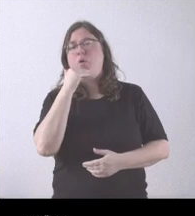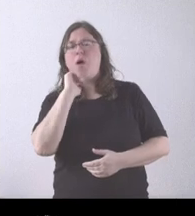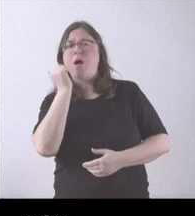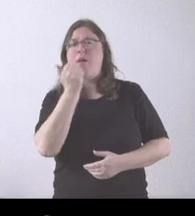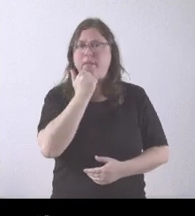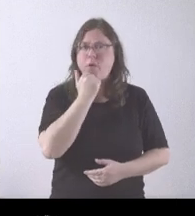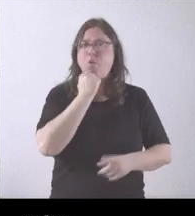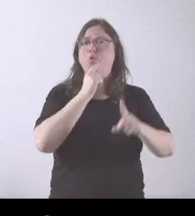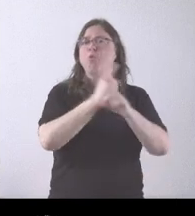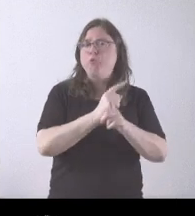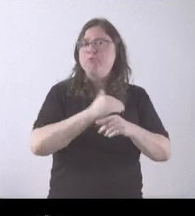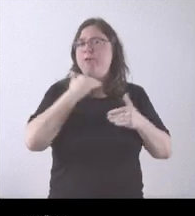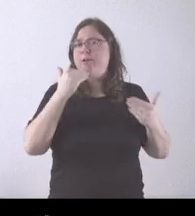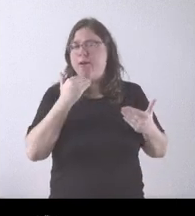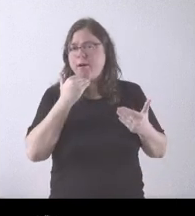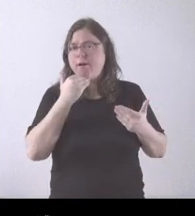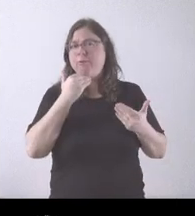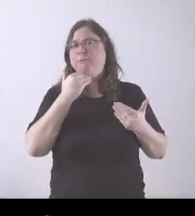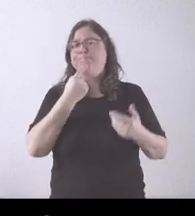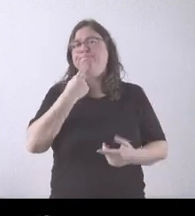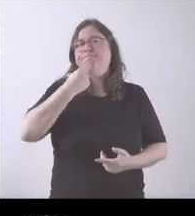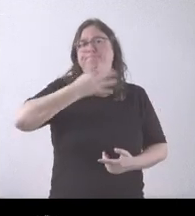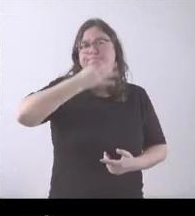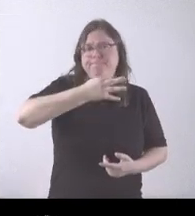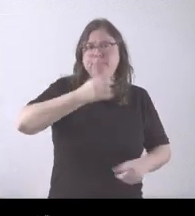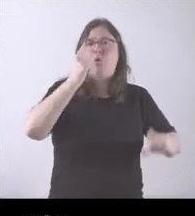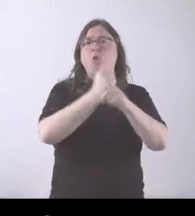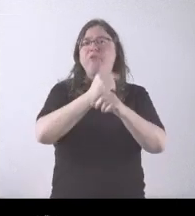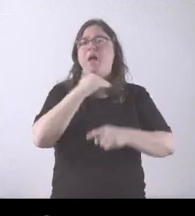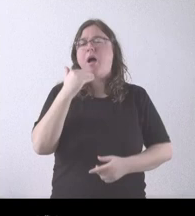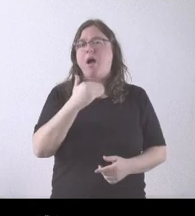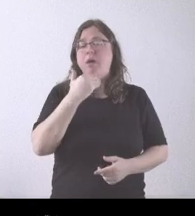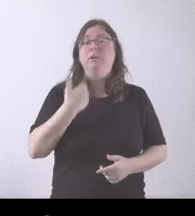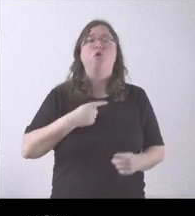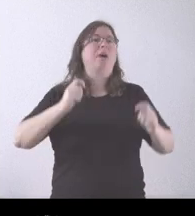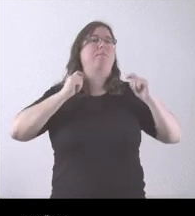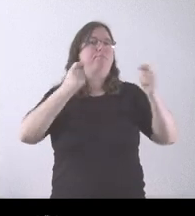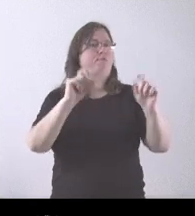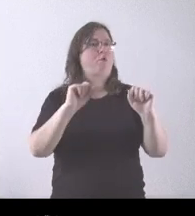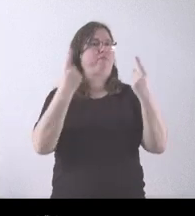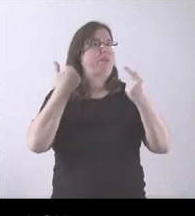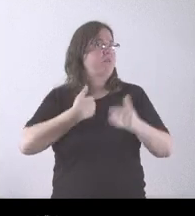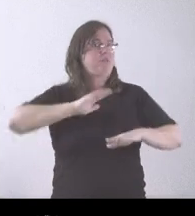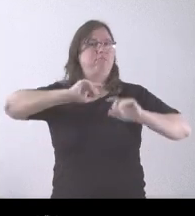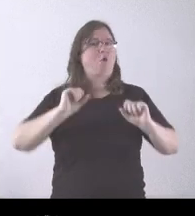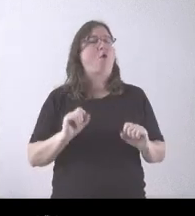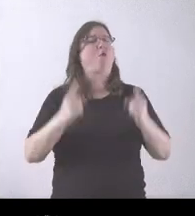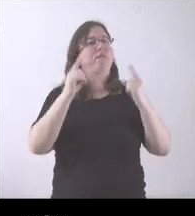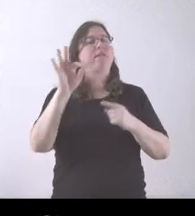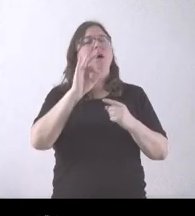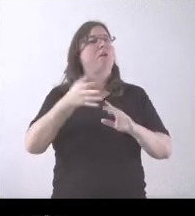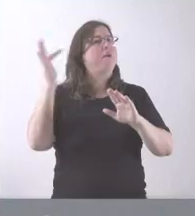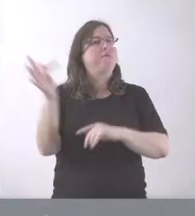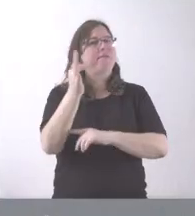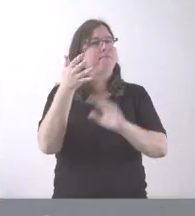alguna manifestación en contra o algo. O esto ya, una vez que se ha declarado y ha cumplido todo ese proceso, ya es definitivo.